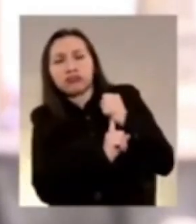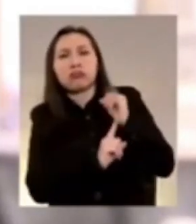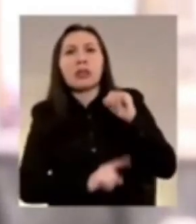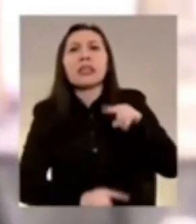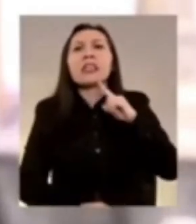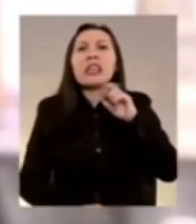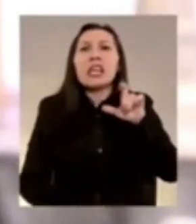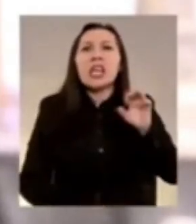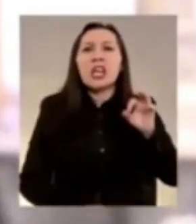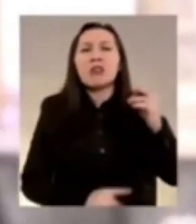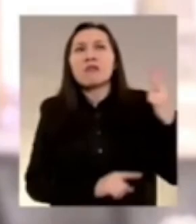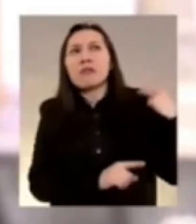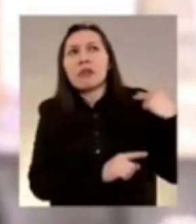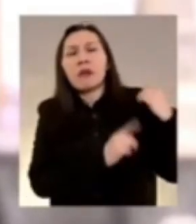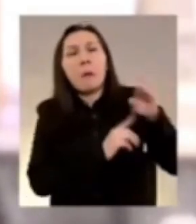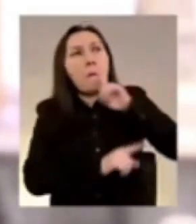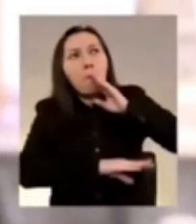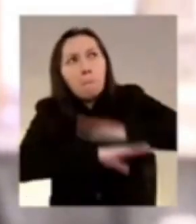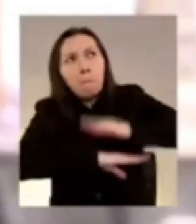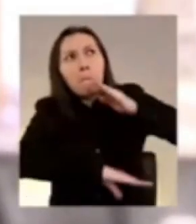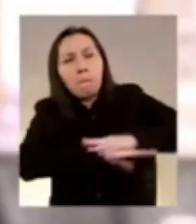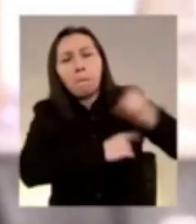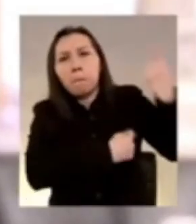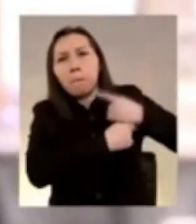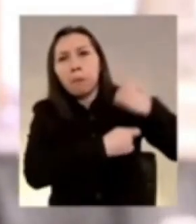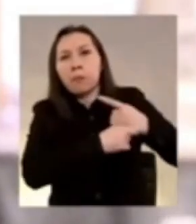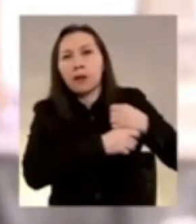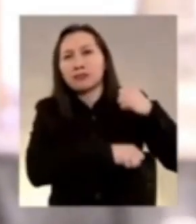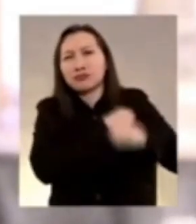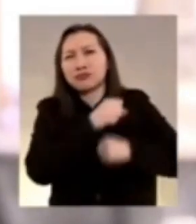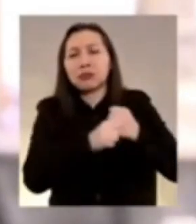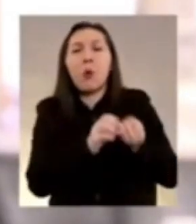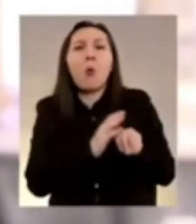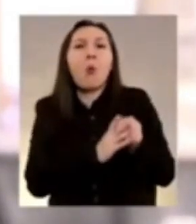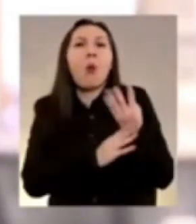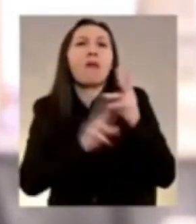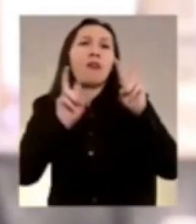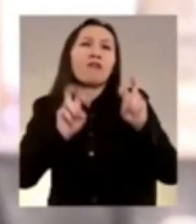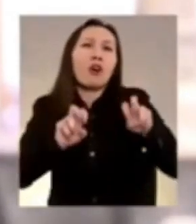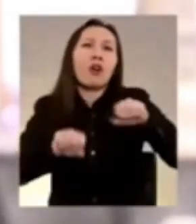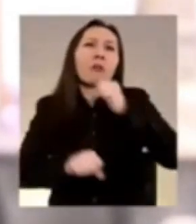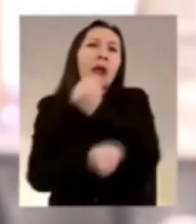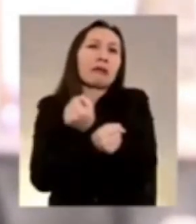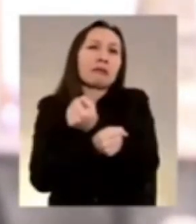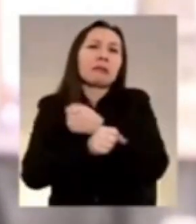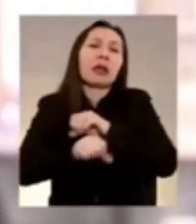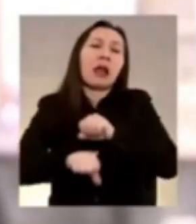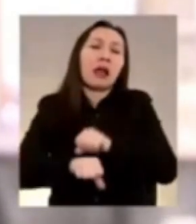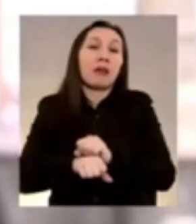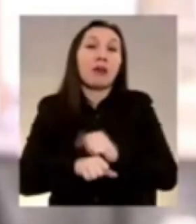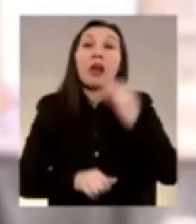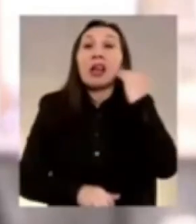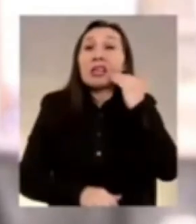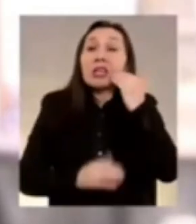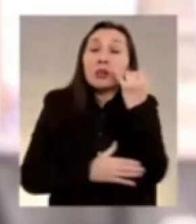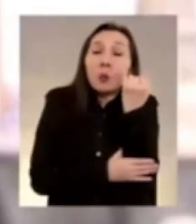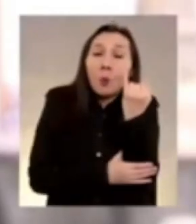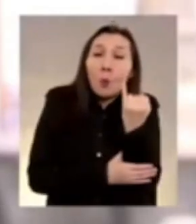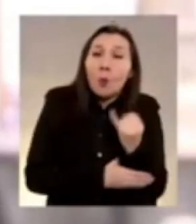después de siglos de este nuevo tipo de esclavitud en el niño desnutrido